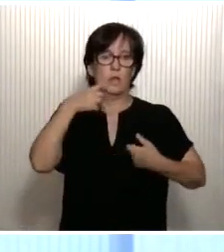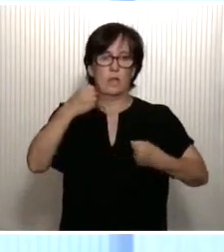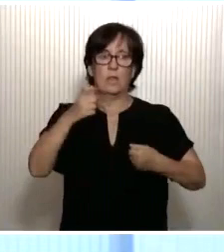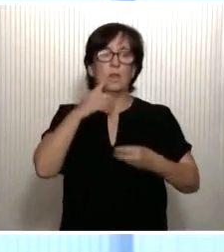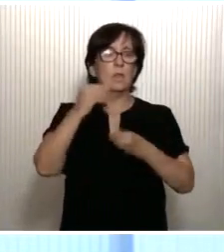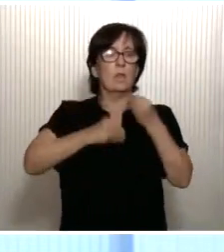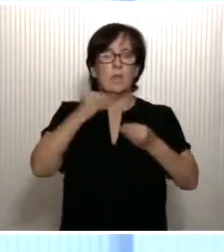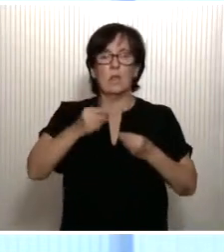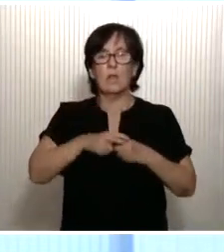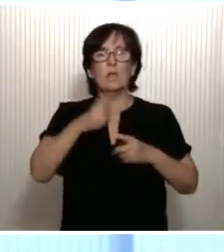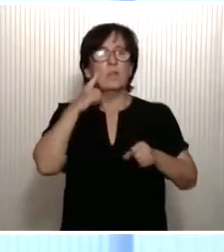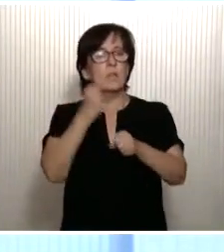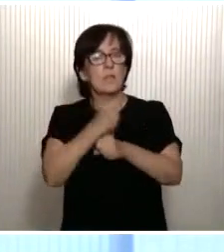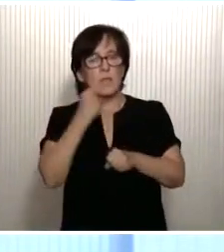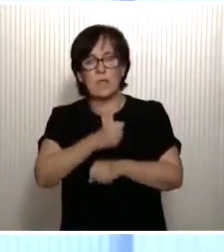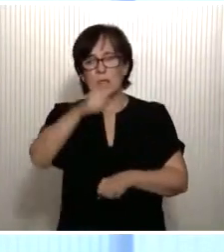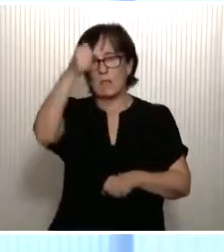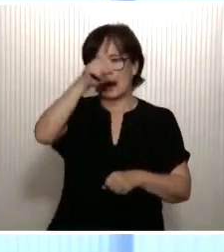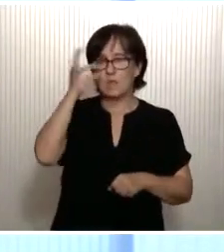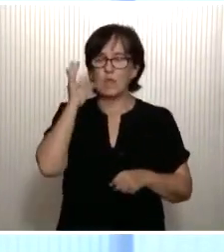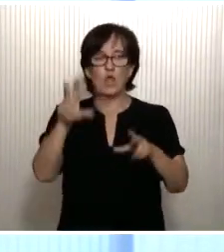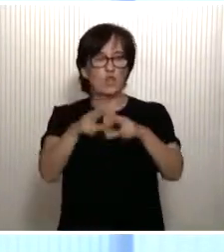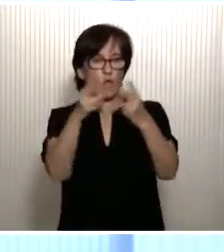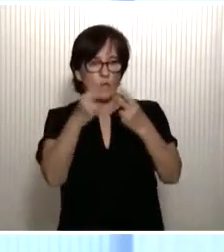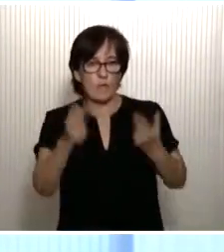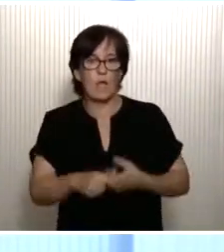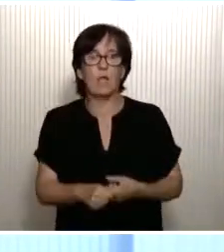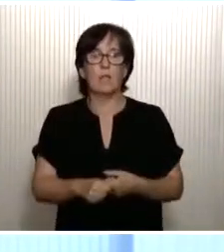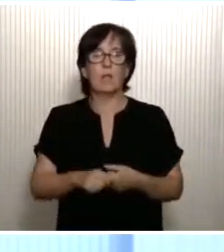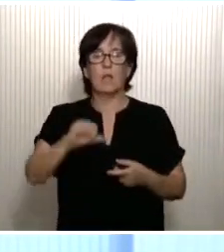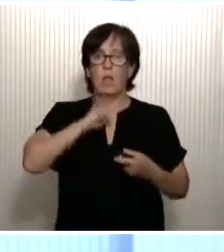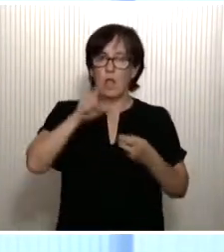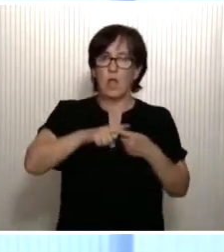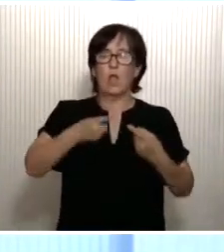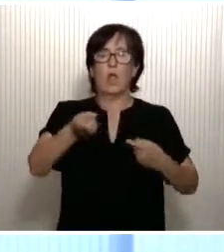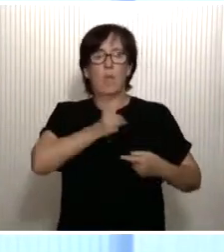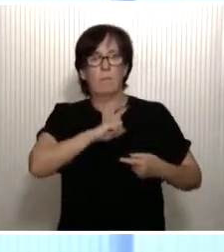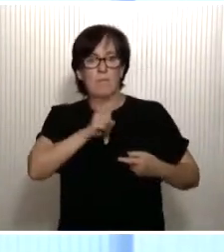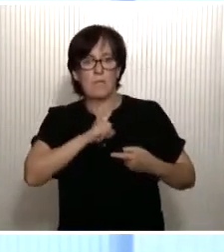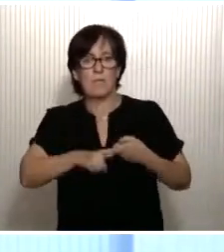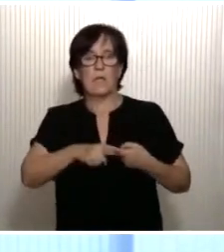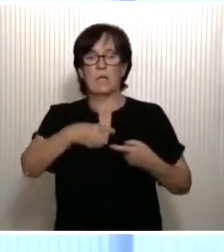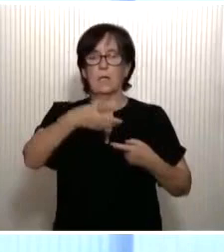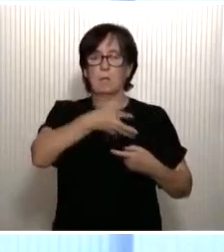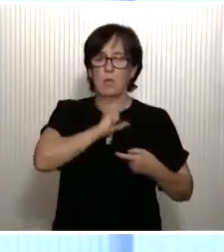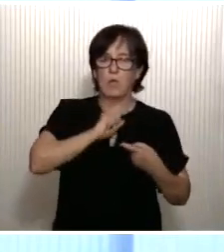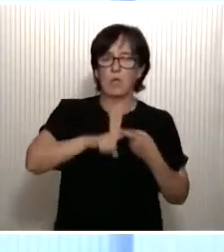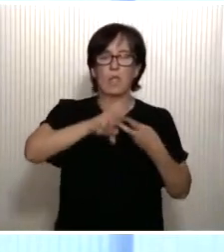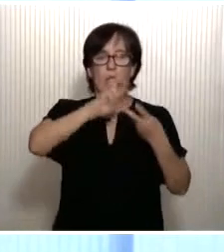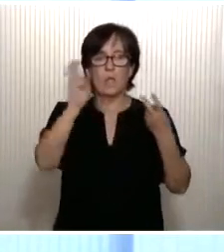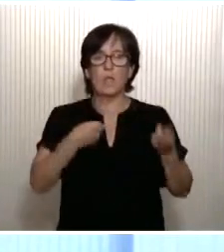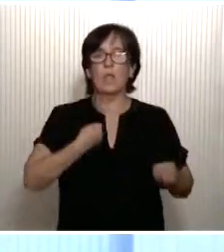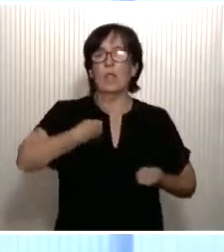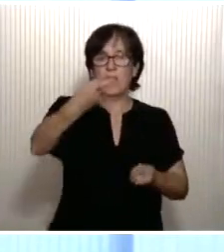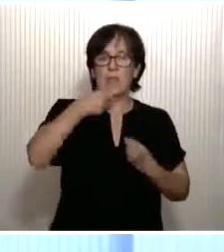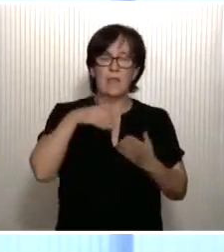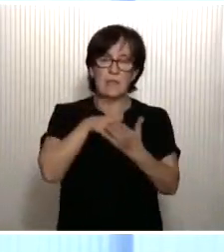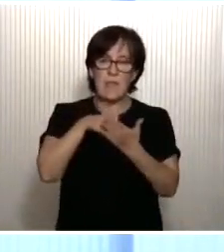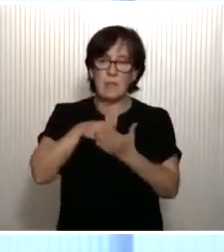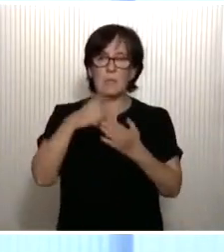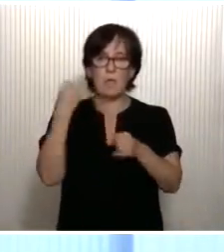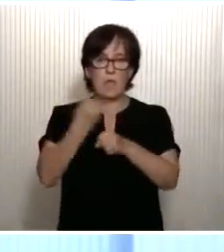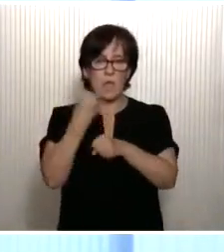sanitarios, los trabajadores y trabajadoras sociales, las fuerzas y cuerpos de seguridad del Estado, las fuerzas armadas, los transportistas, los empleados de los